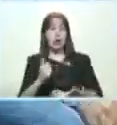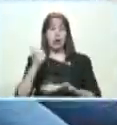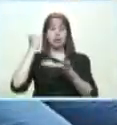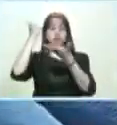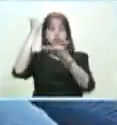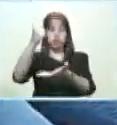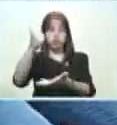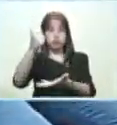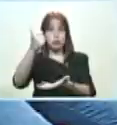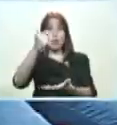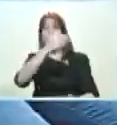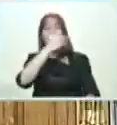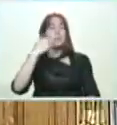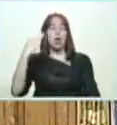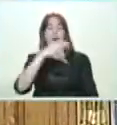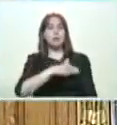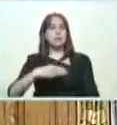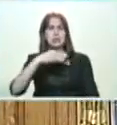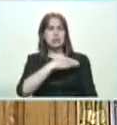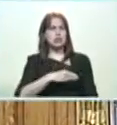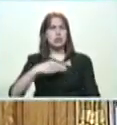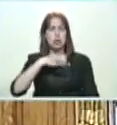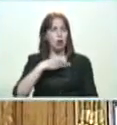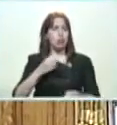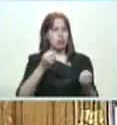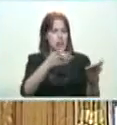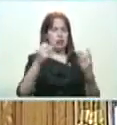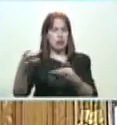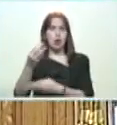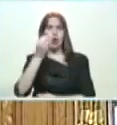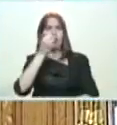Pido el mejoramiento de la gran misión de abastecimiento soberano.